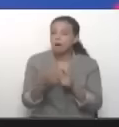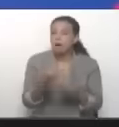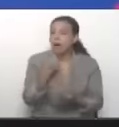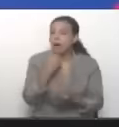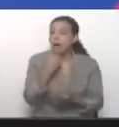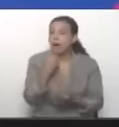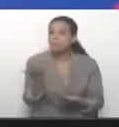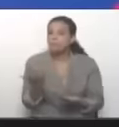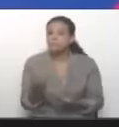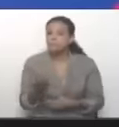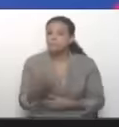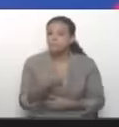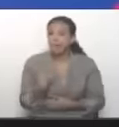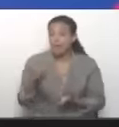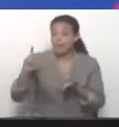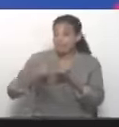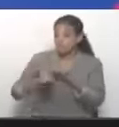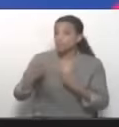Silita es sabia.